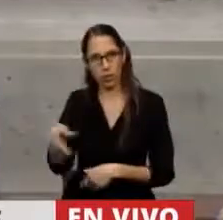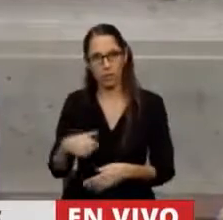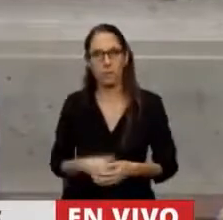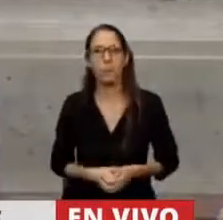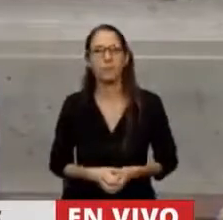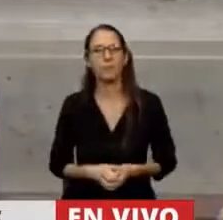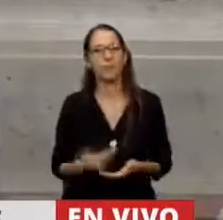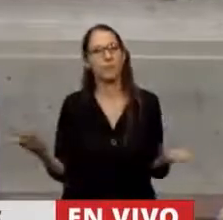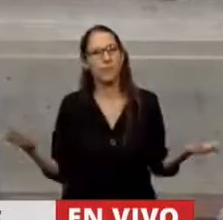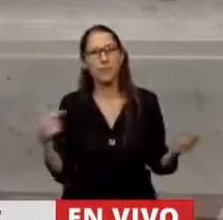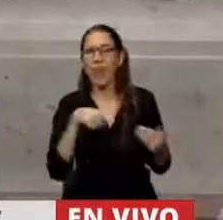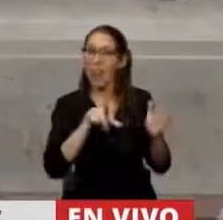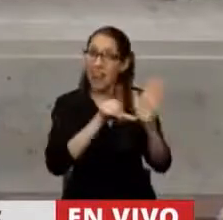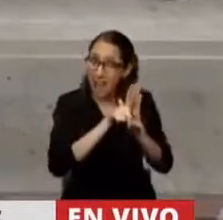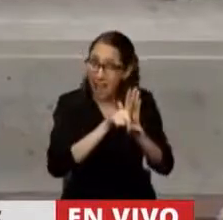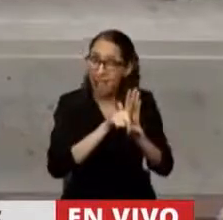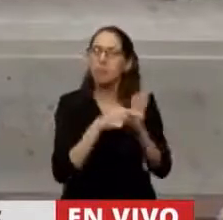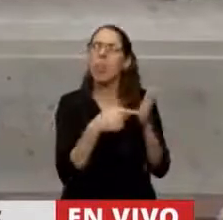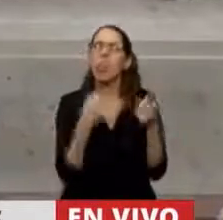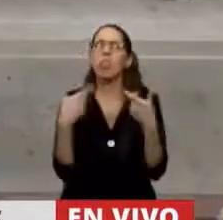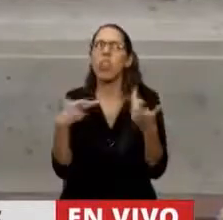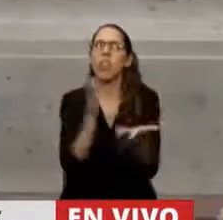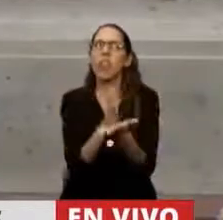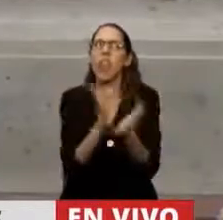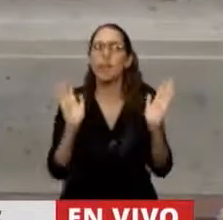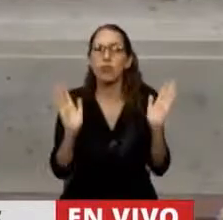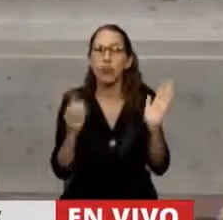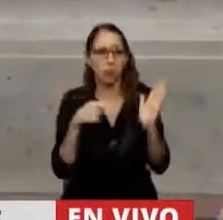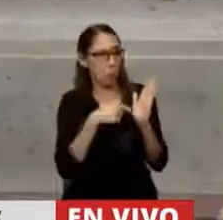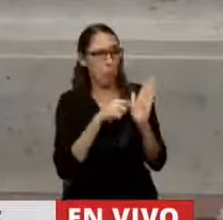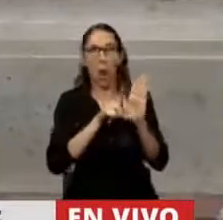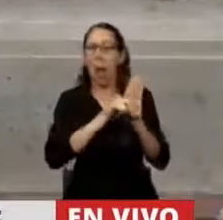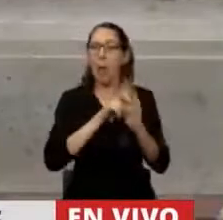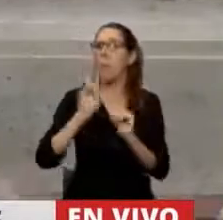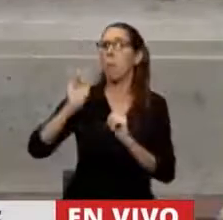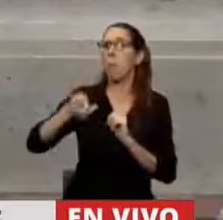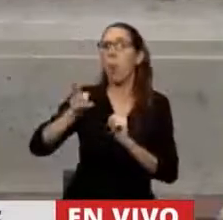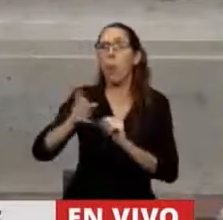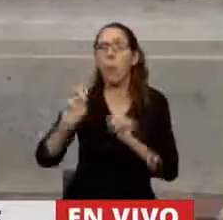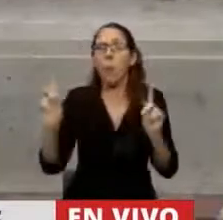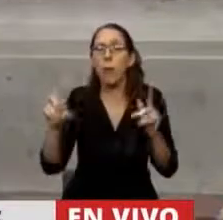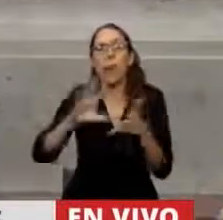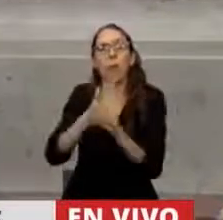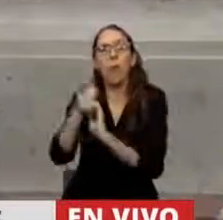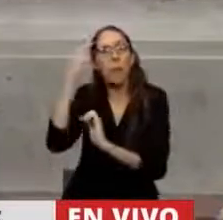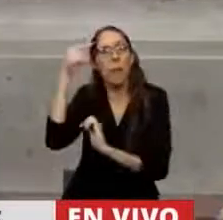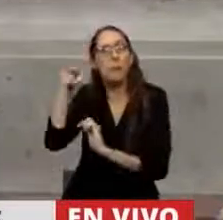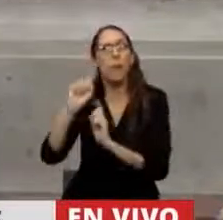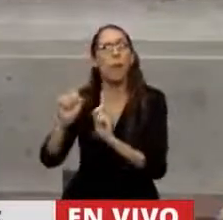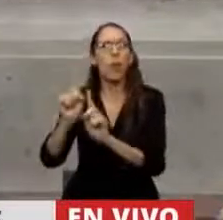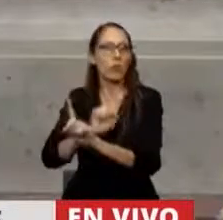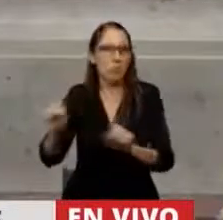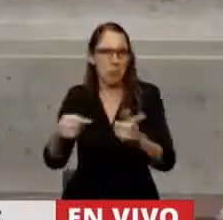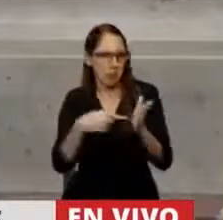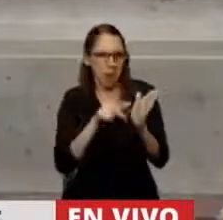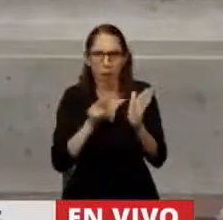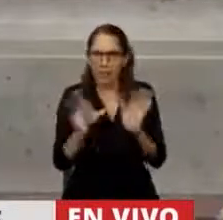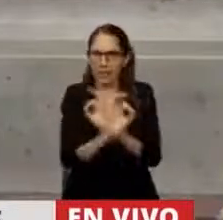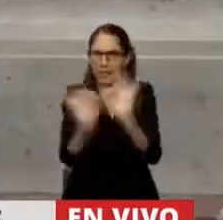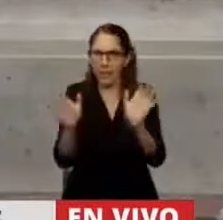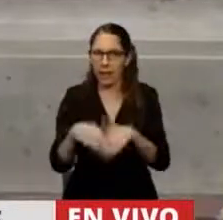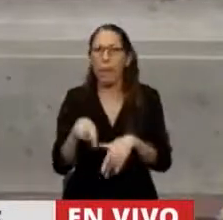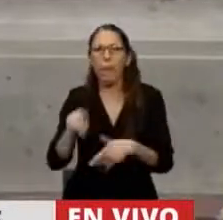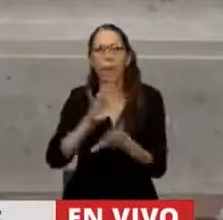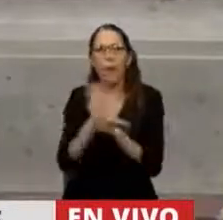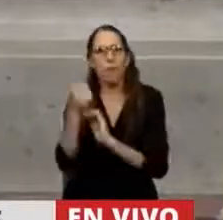amplía derechos y no le prohíbe a nadie seguir con sus creencias, con sus valores.